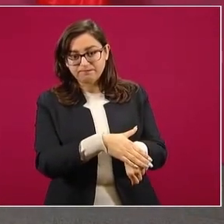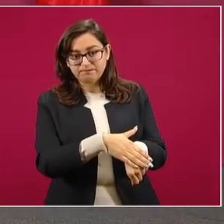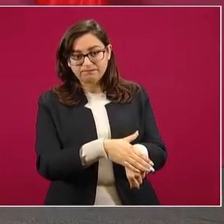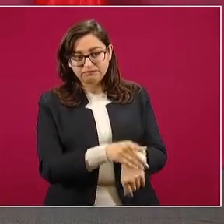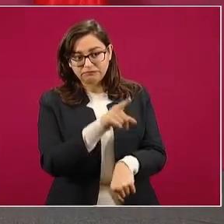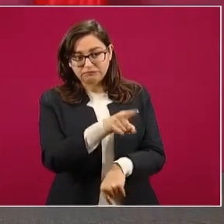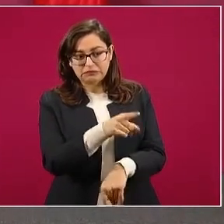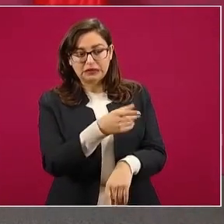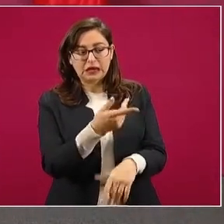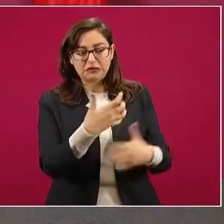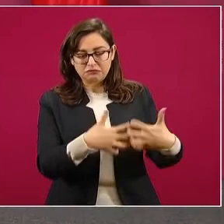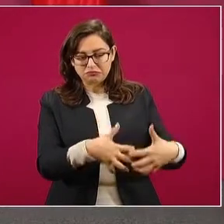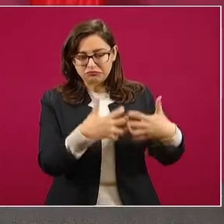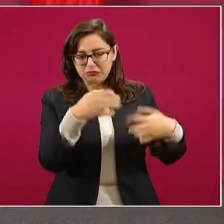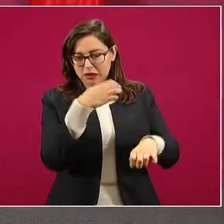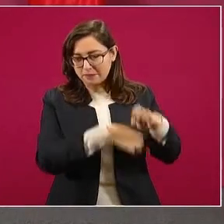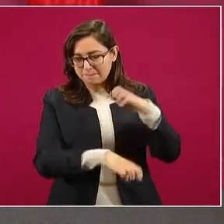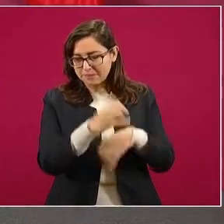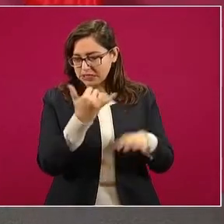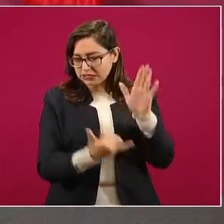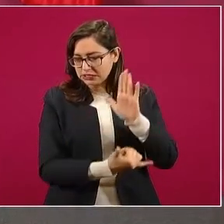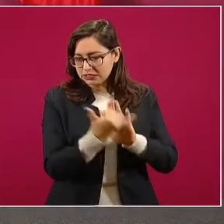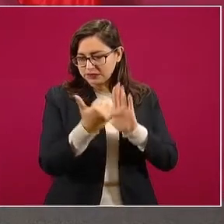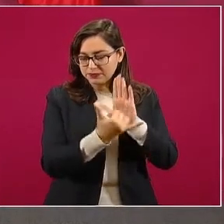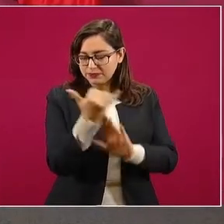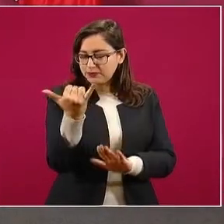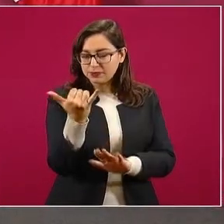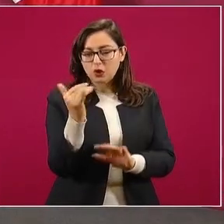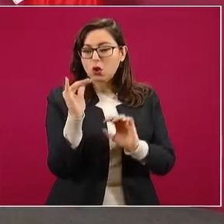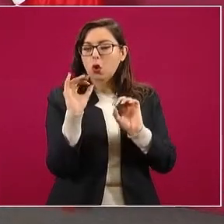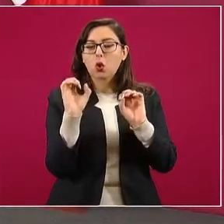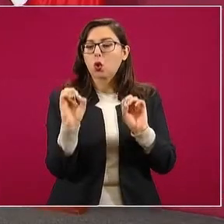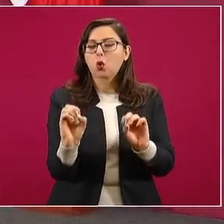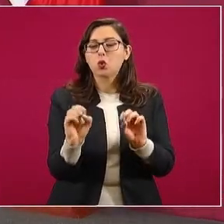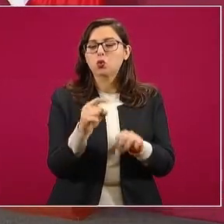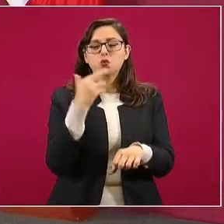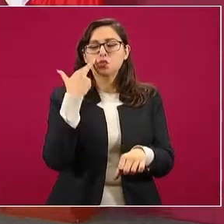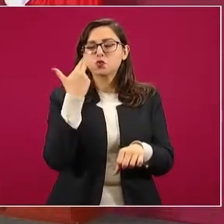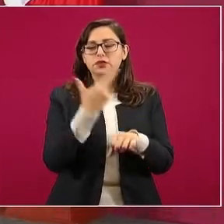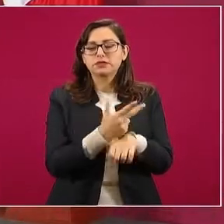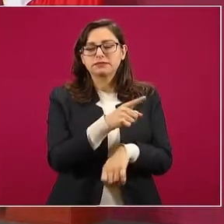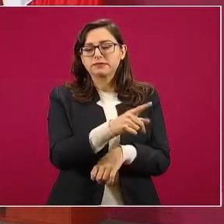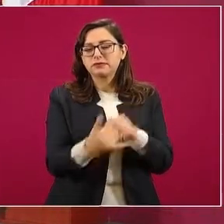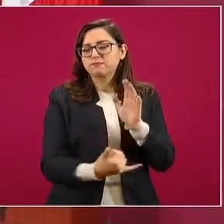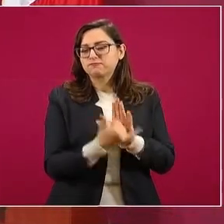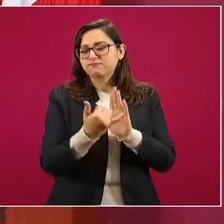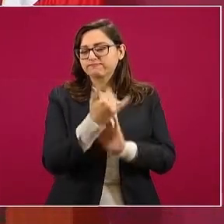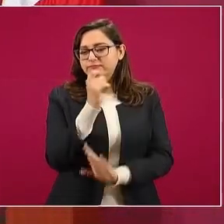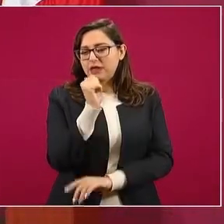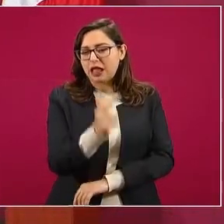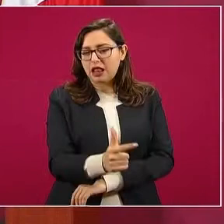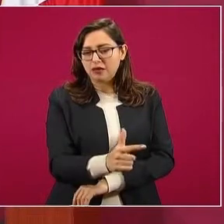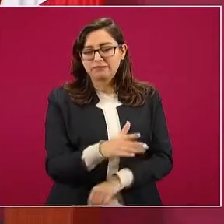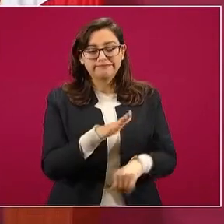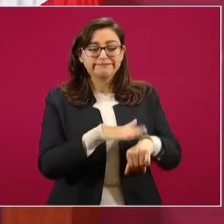empresa o a quien iba a llevar a cabo una construcción, no te damos el